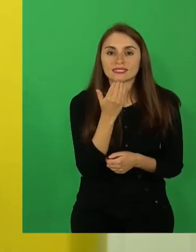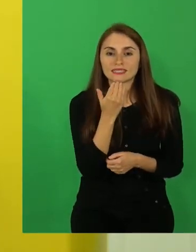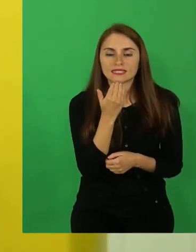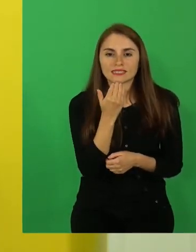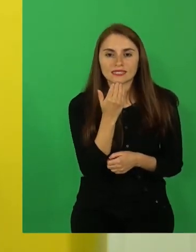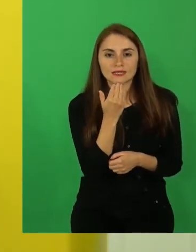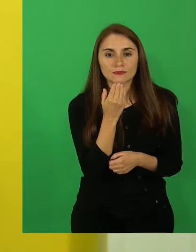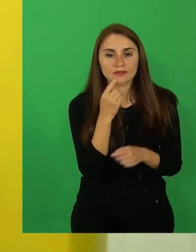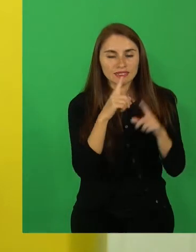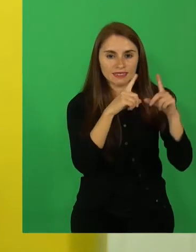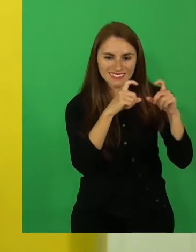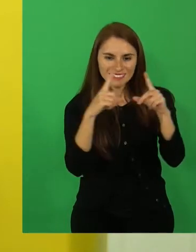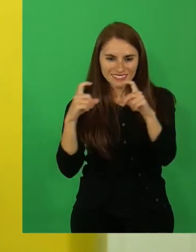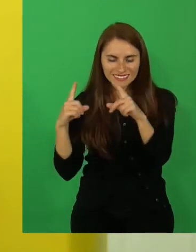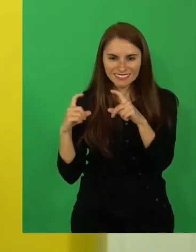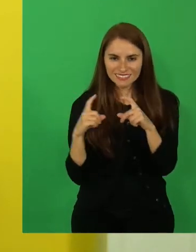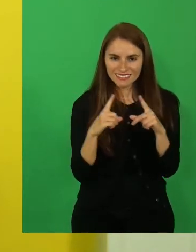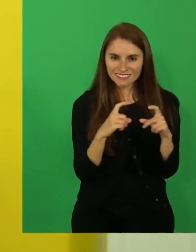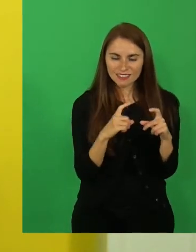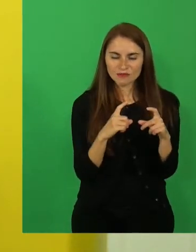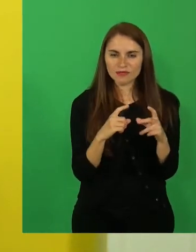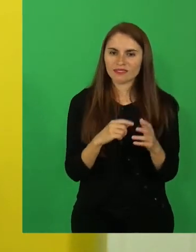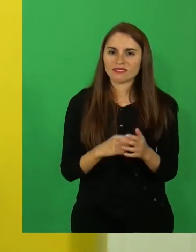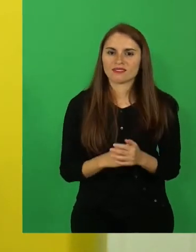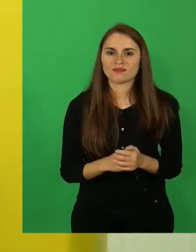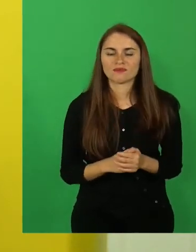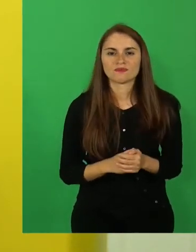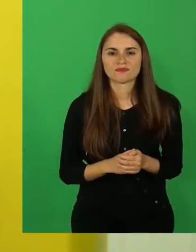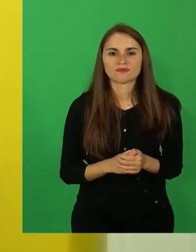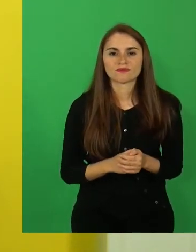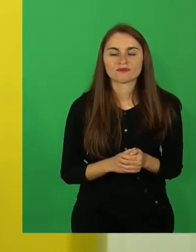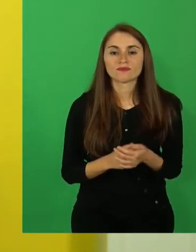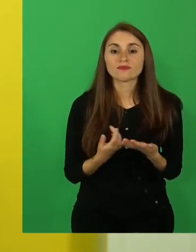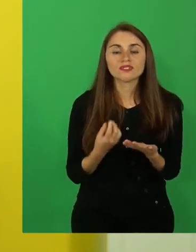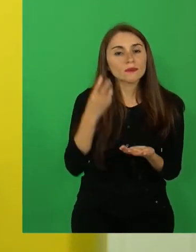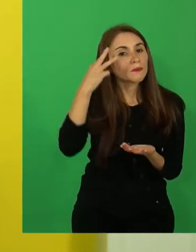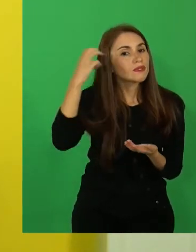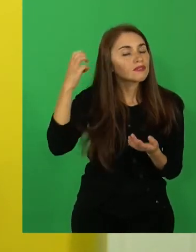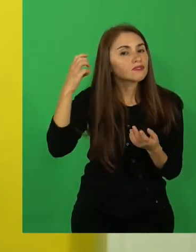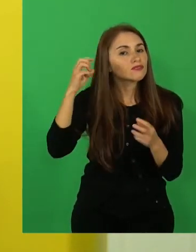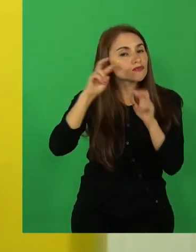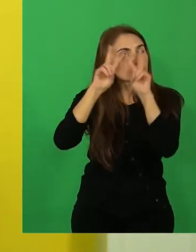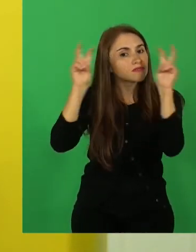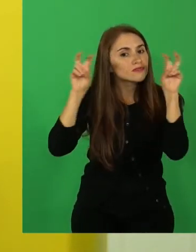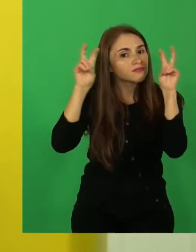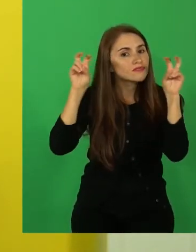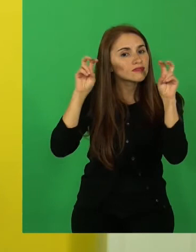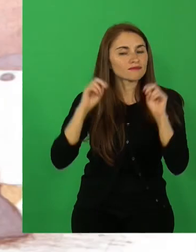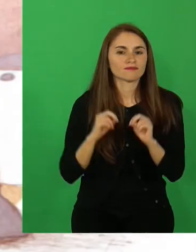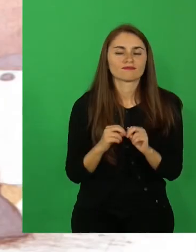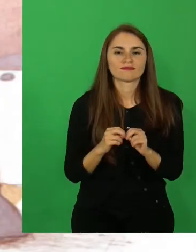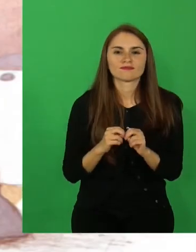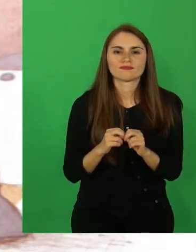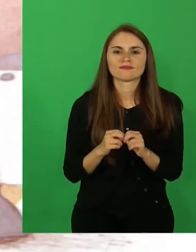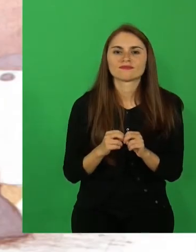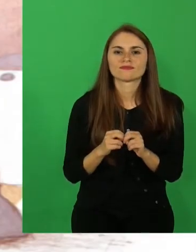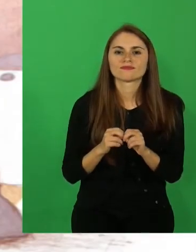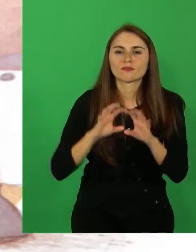acompañado de imágenes, ¿cierto? El mito se llama la creación del